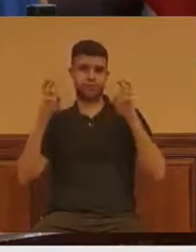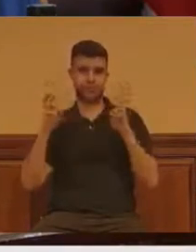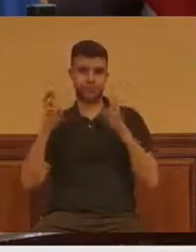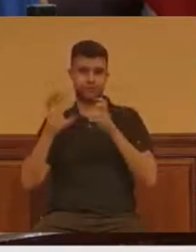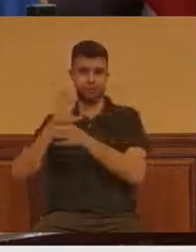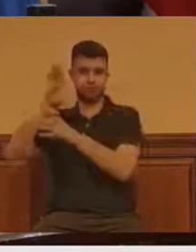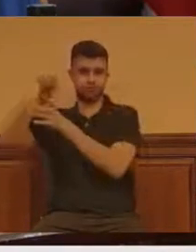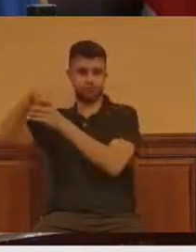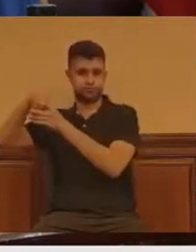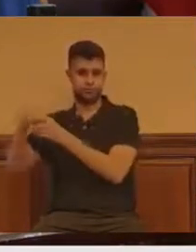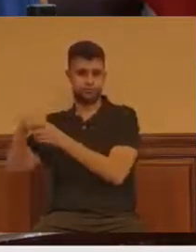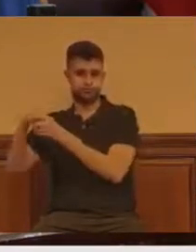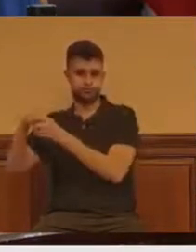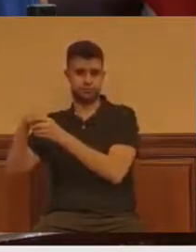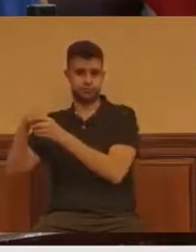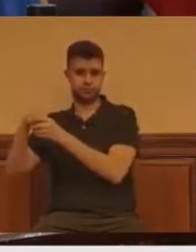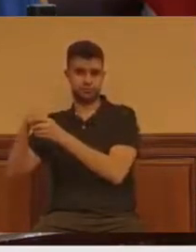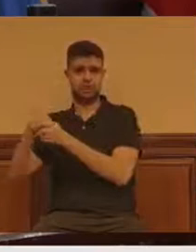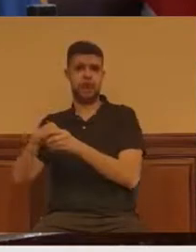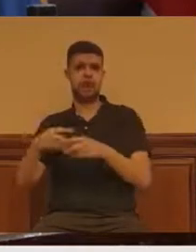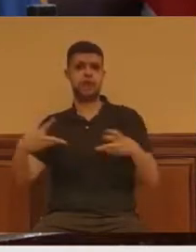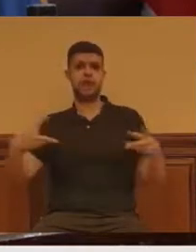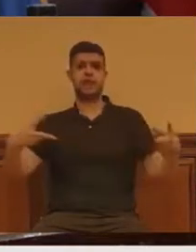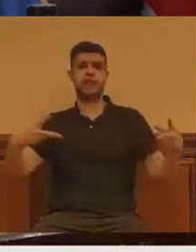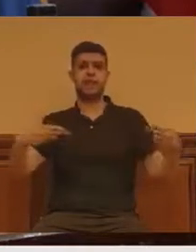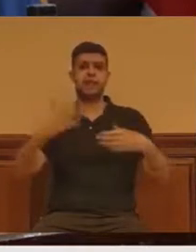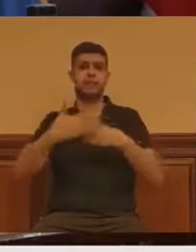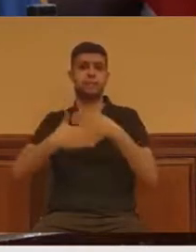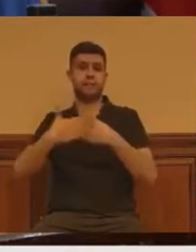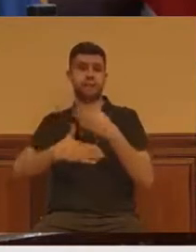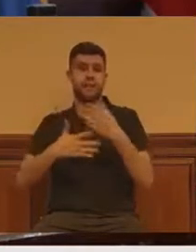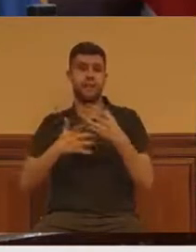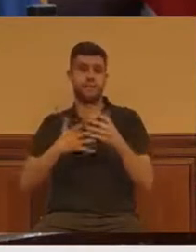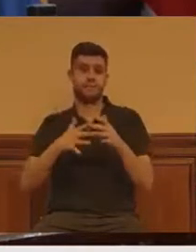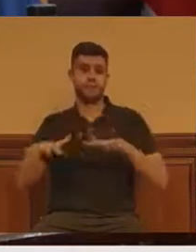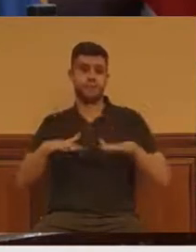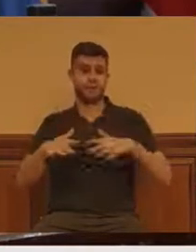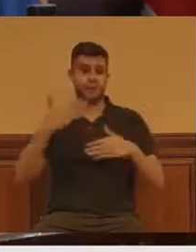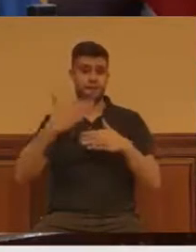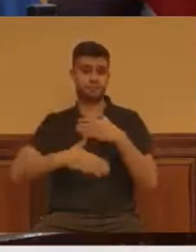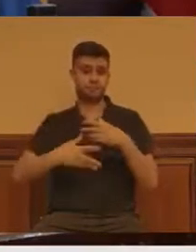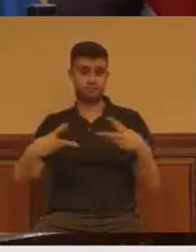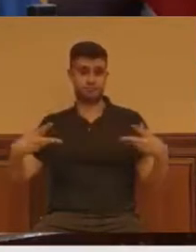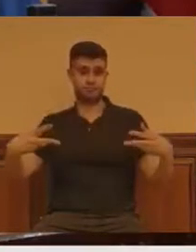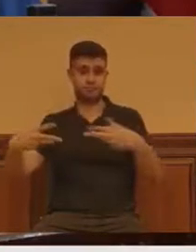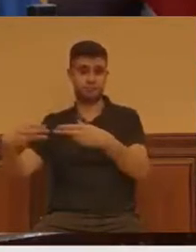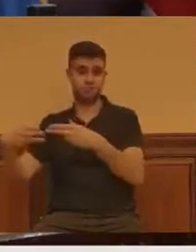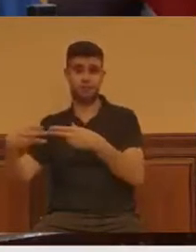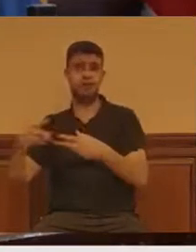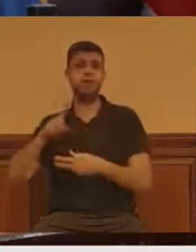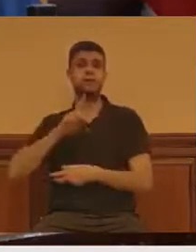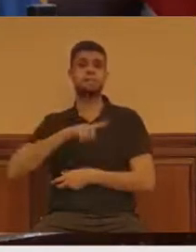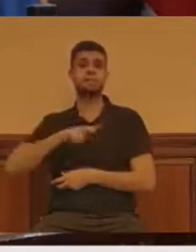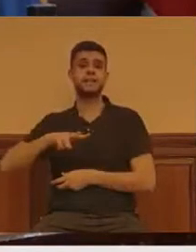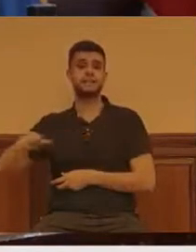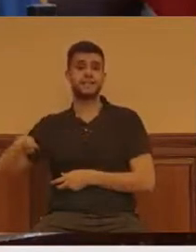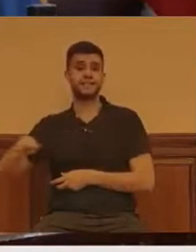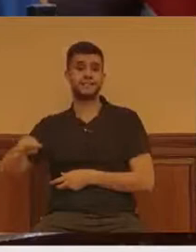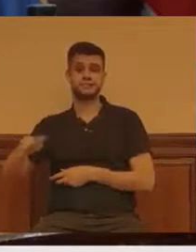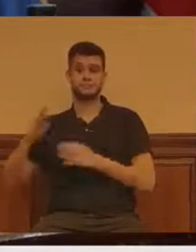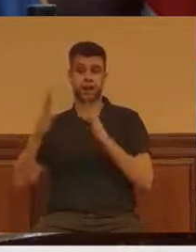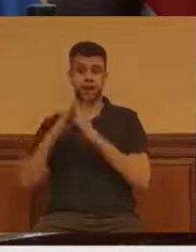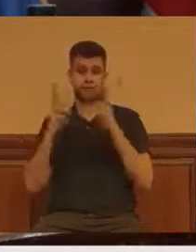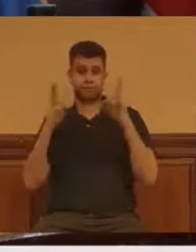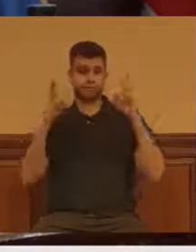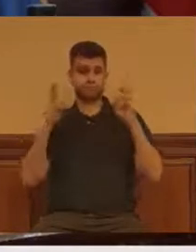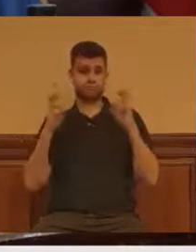Y las restricciones de movilidad, bueno, pues se han visto obligadas a pasar esos meses, todo ese tiempo, en casa con